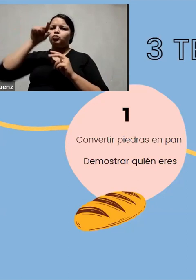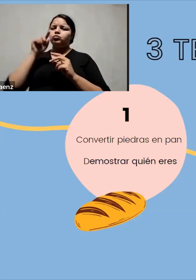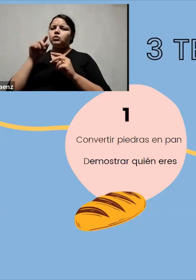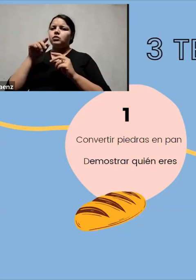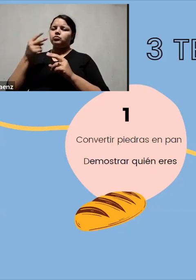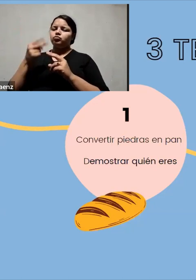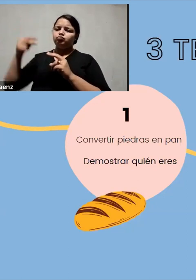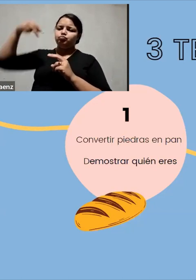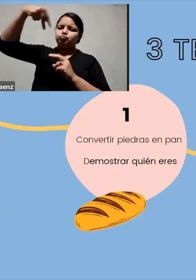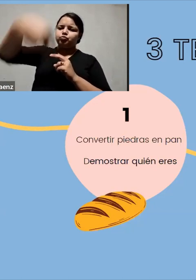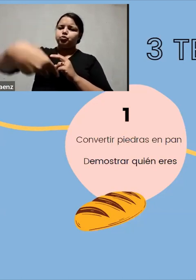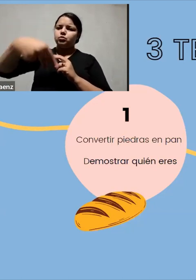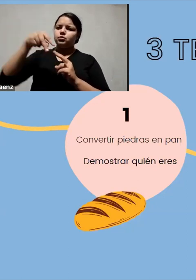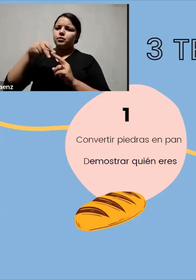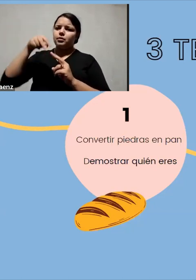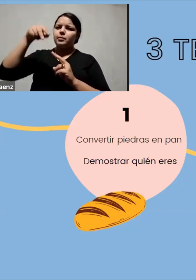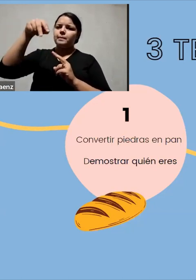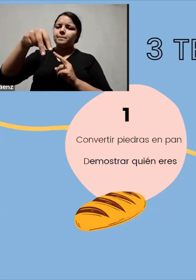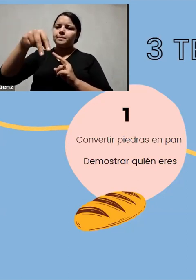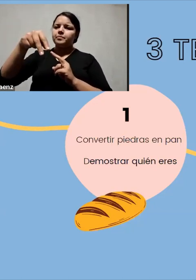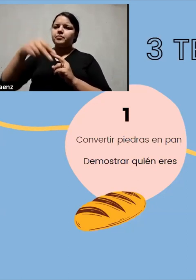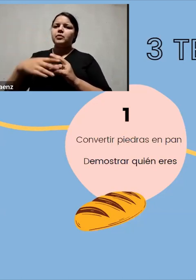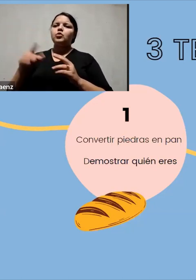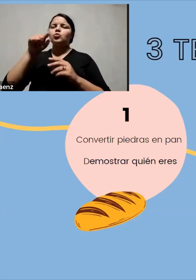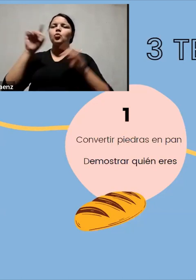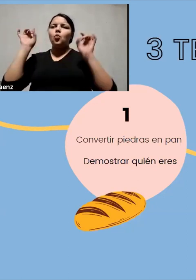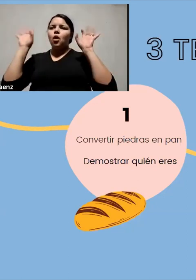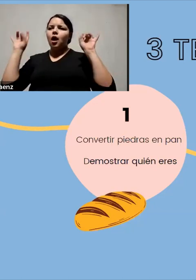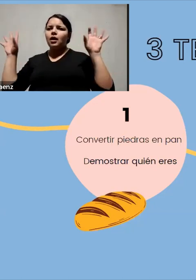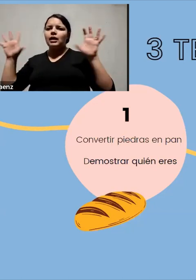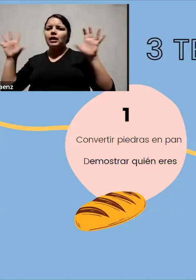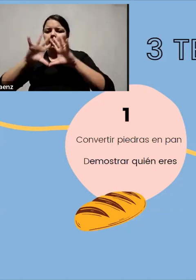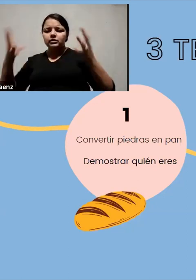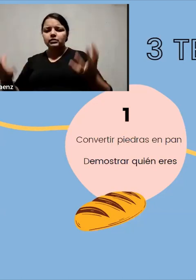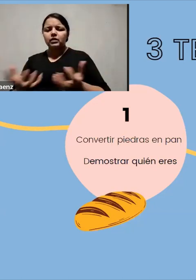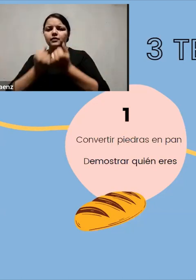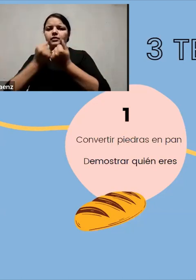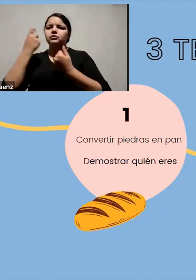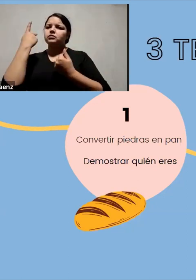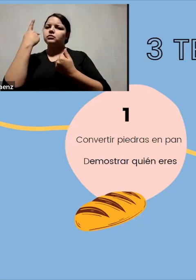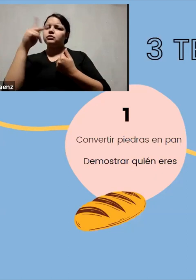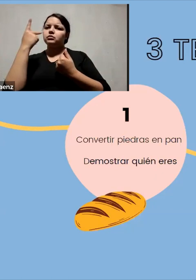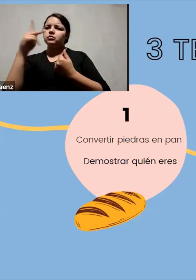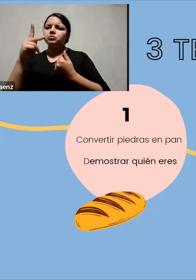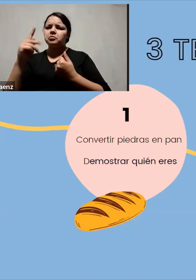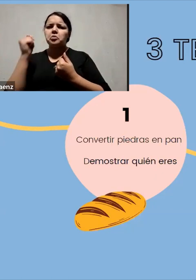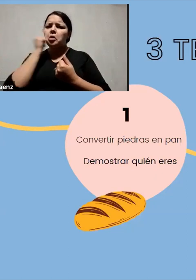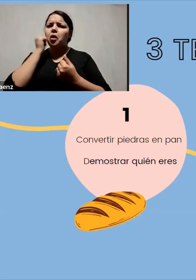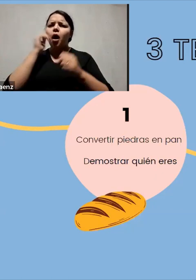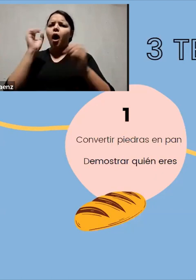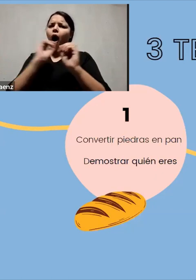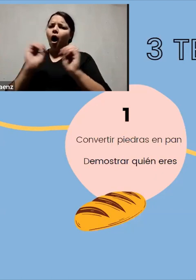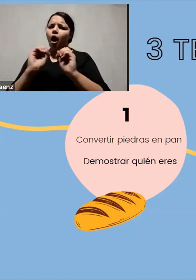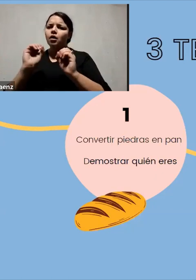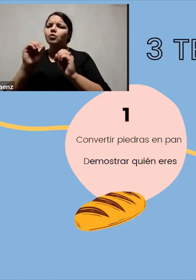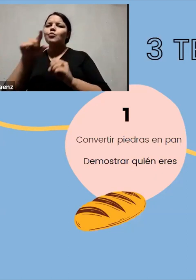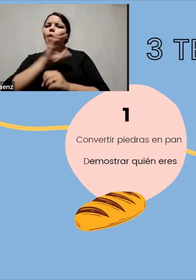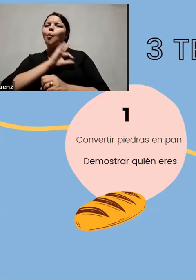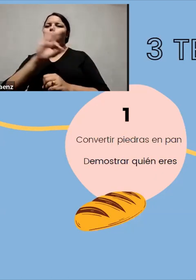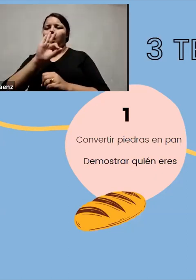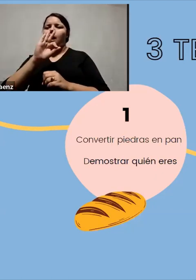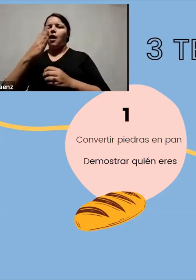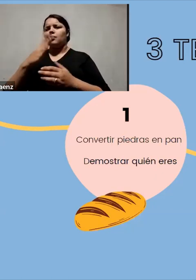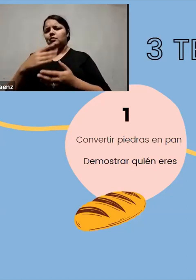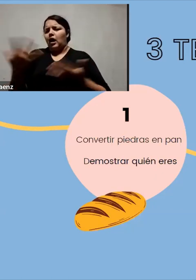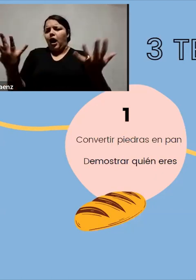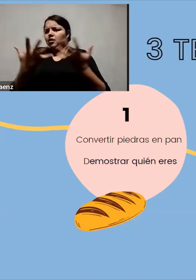importa si alguien está en riesgo, no importa nada, tú hazlo porque te salvarán. Entonces,